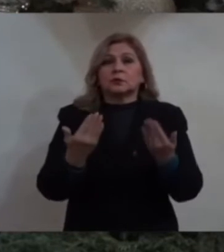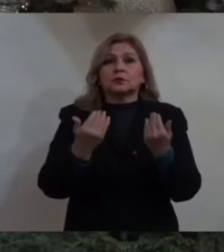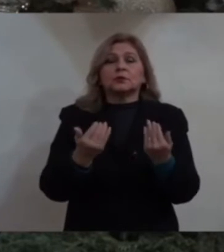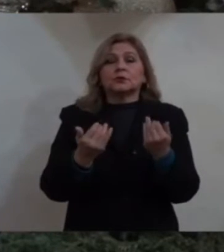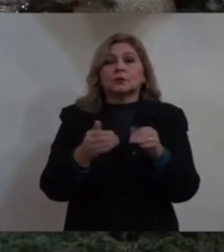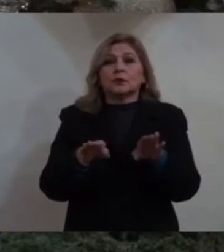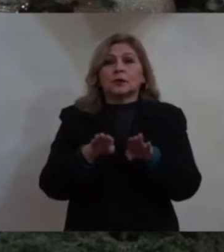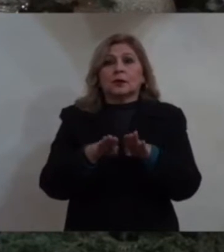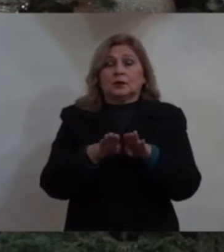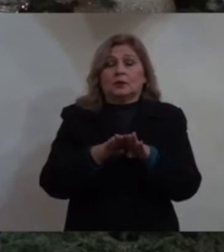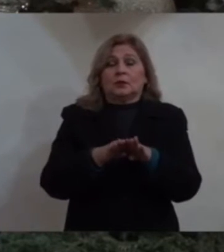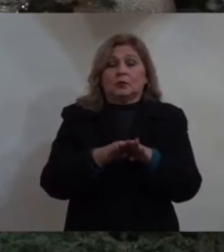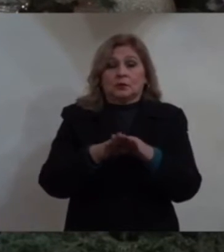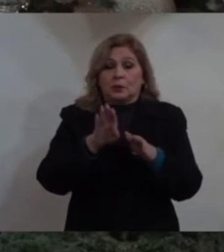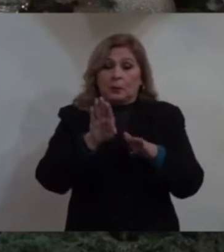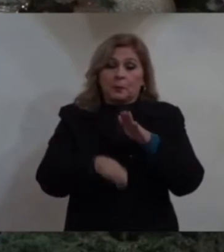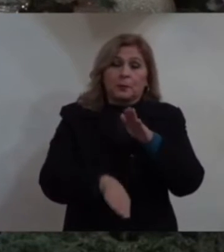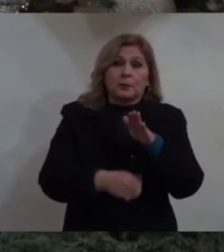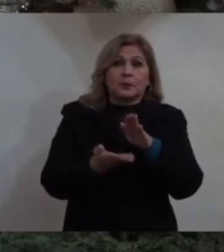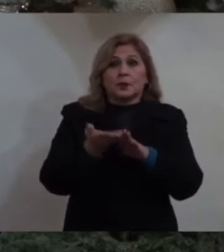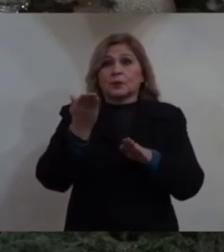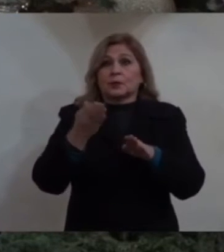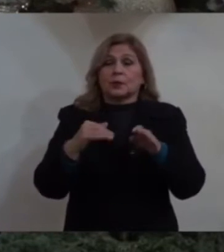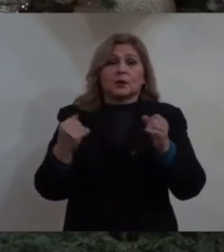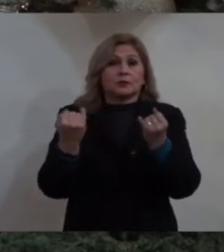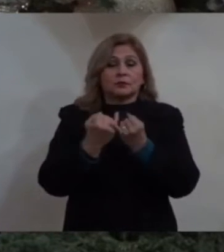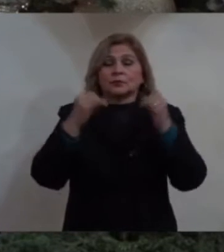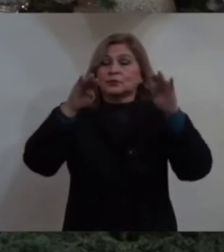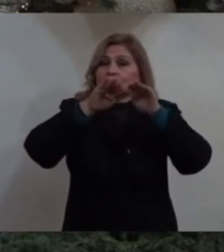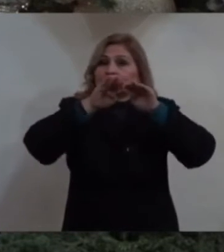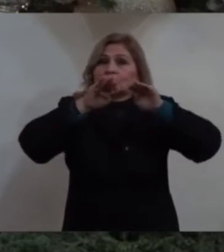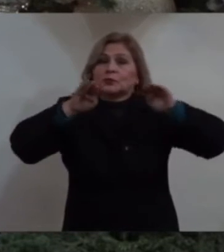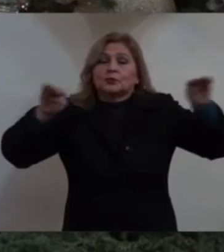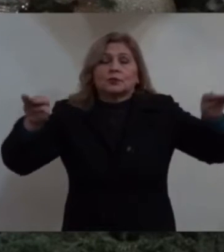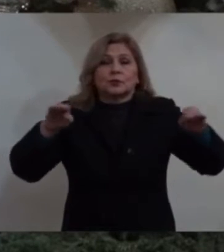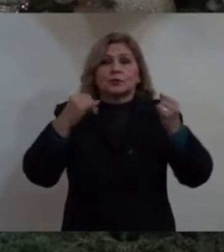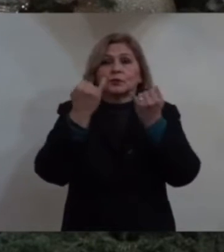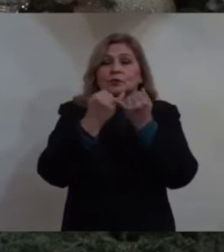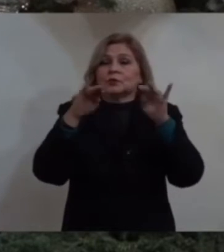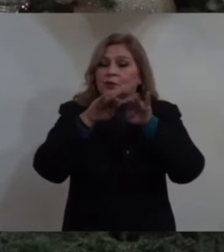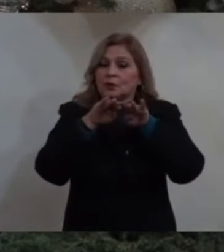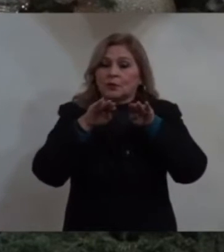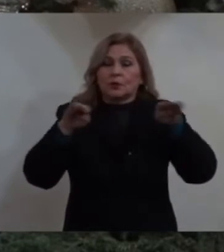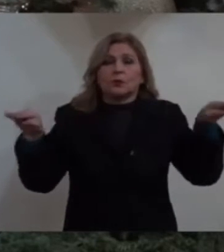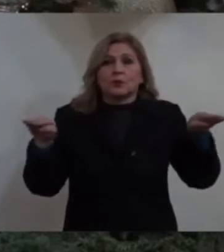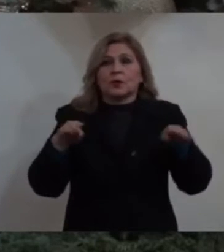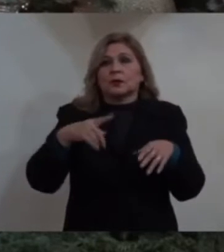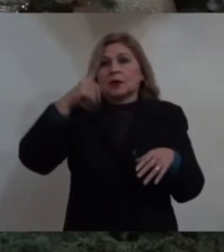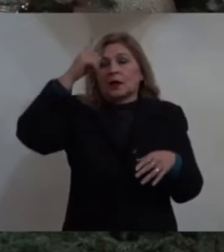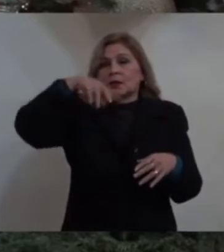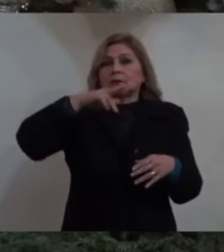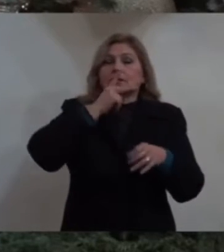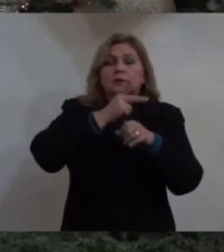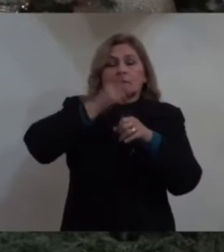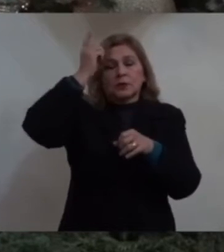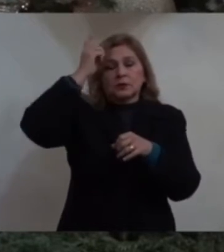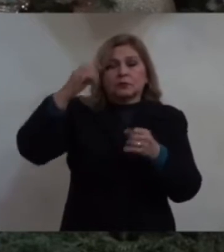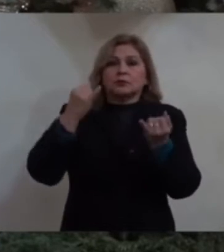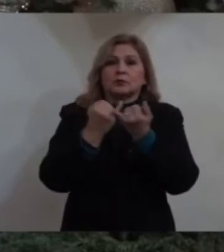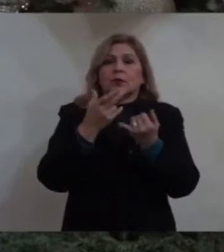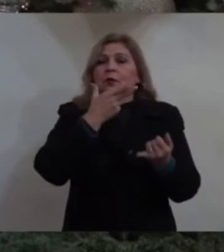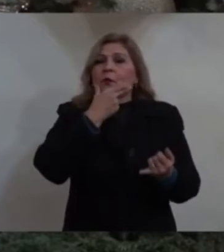unos de más valor y otros de menos valor. Todos, hombres y mujeres,